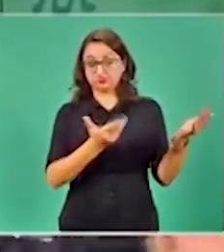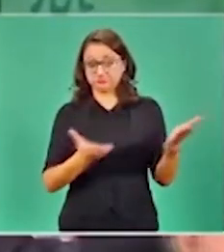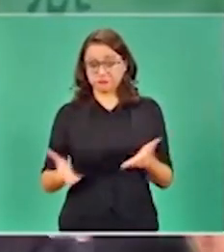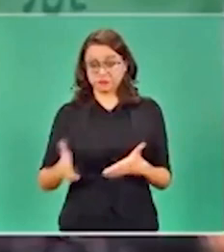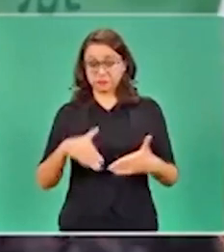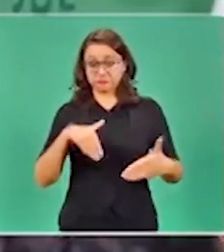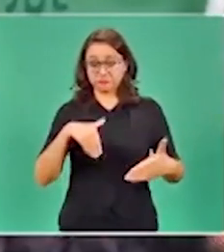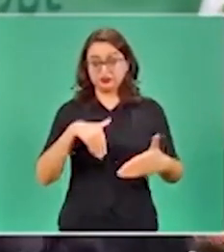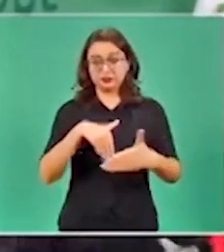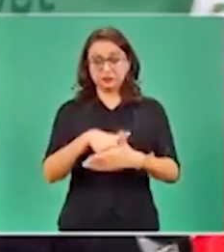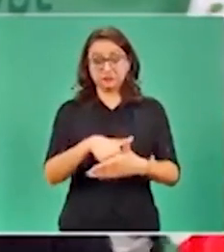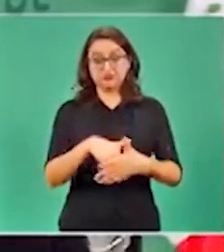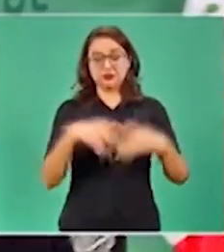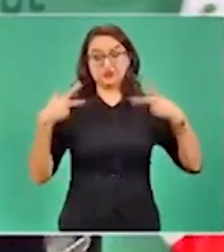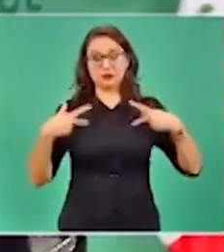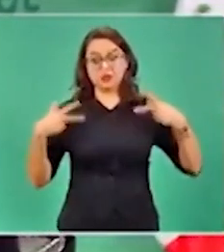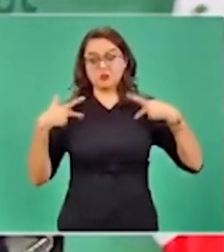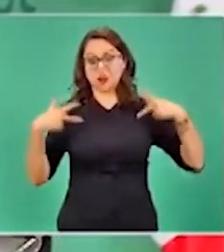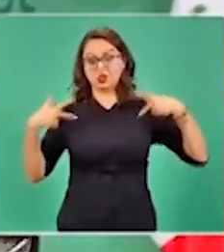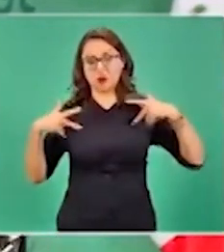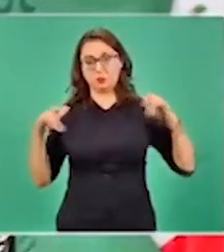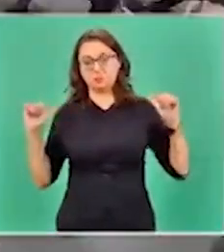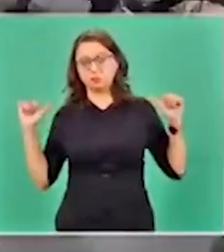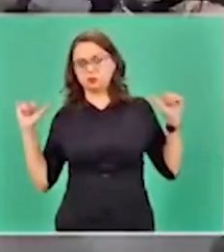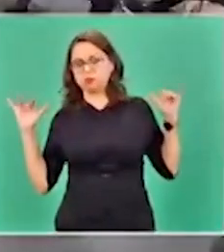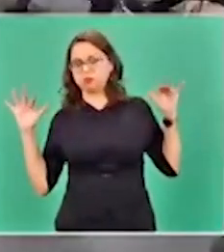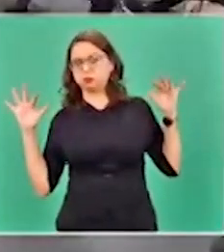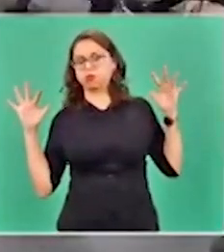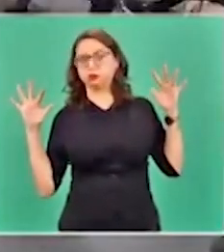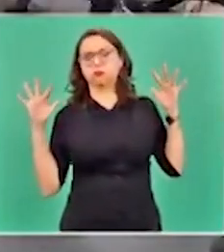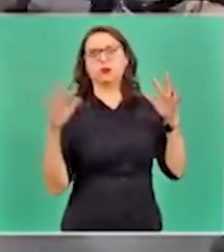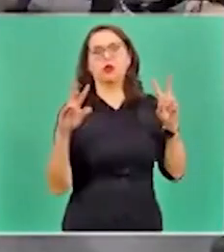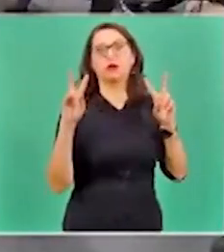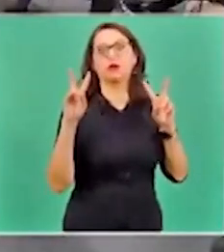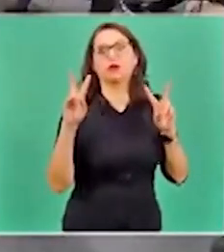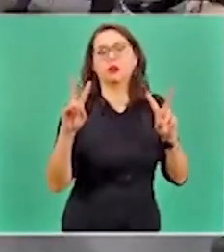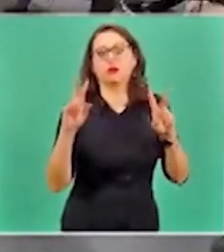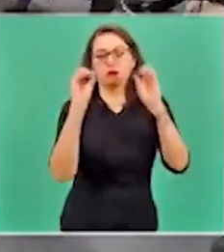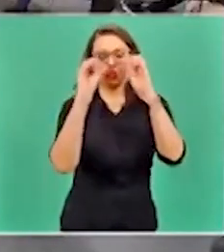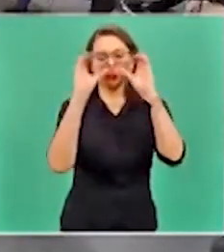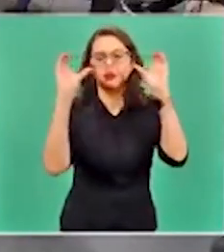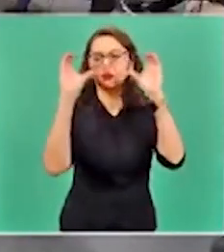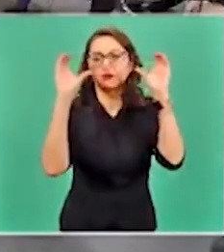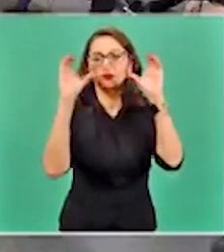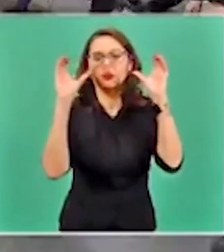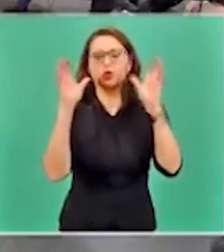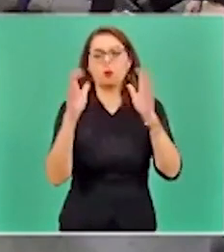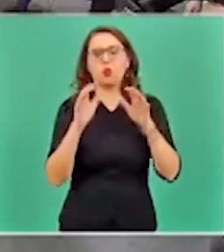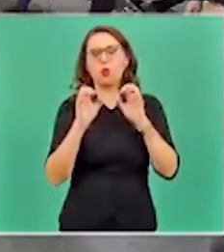toda la población de esos puertos a ver el barco.